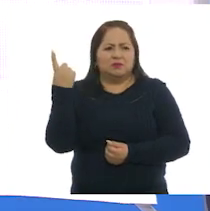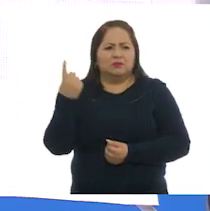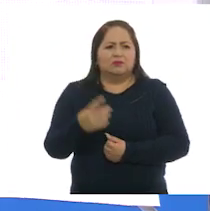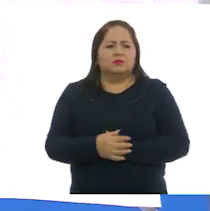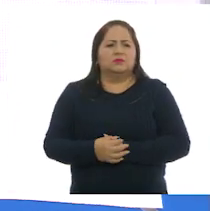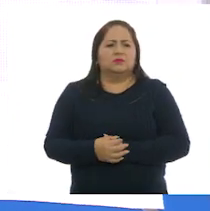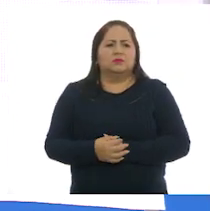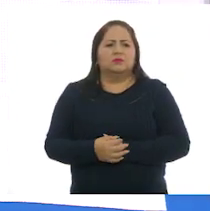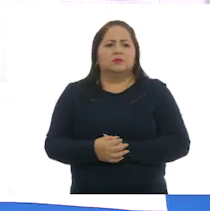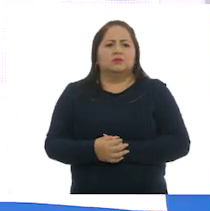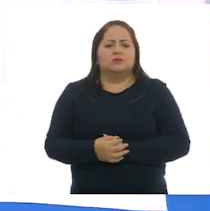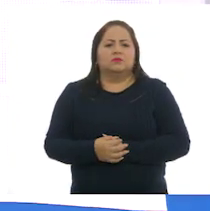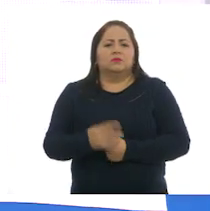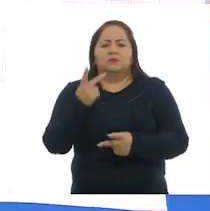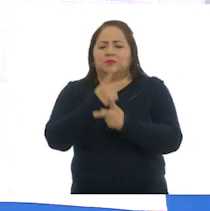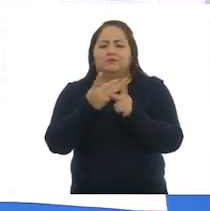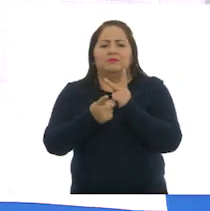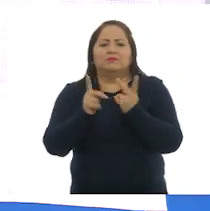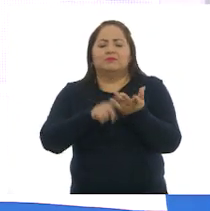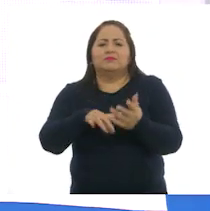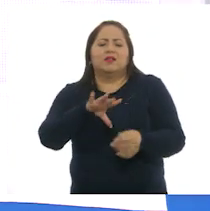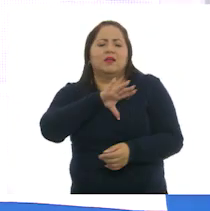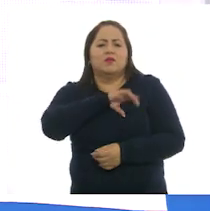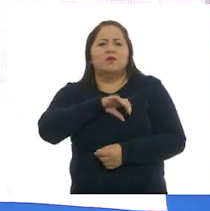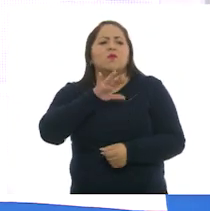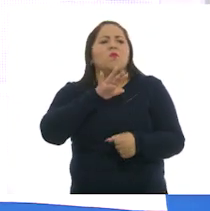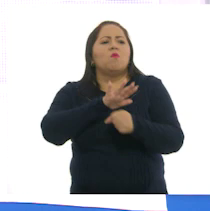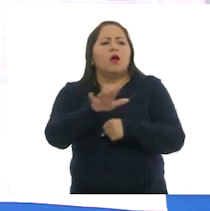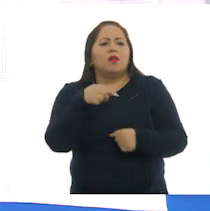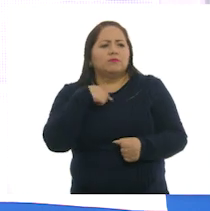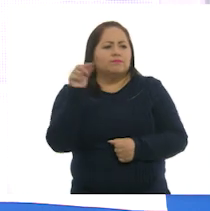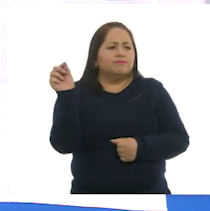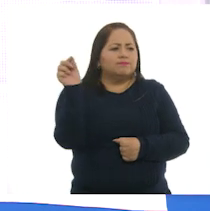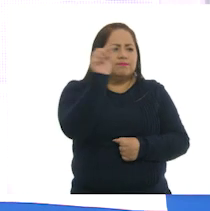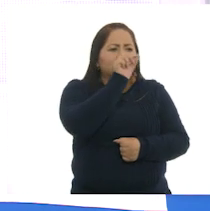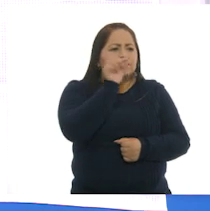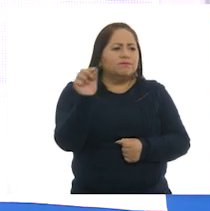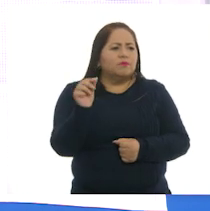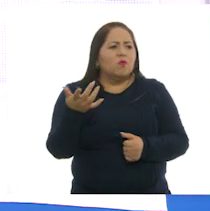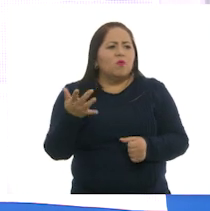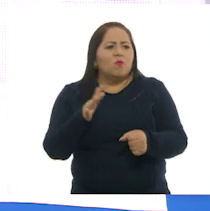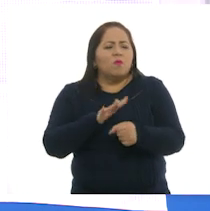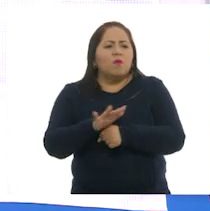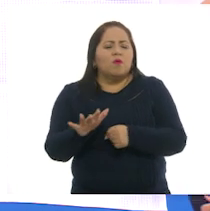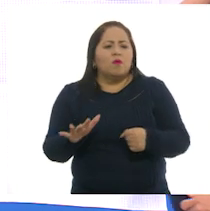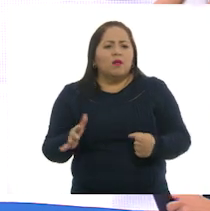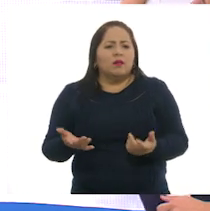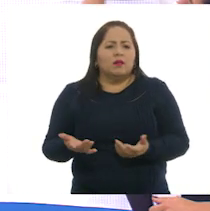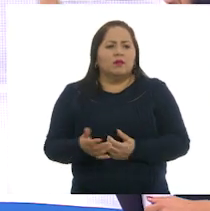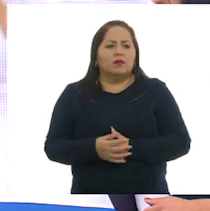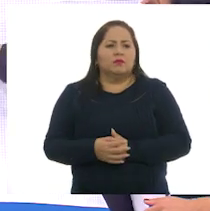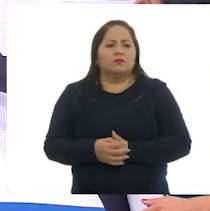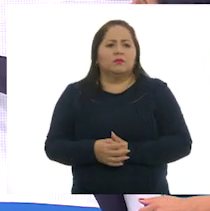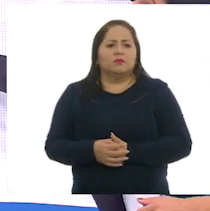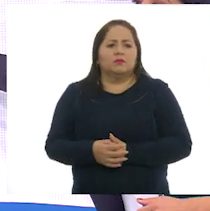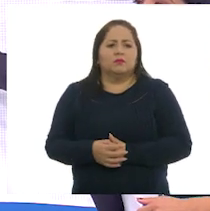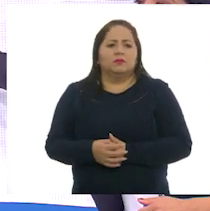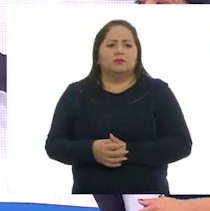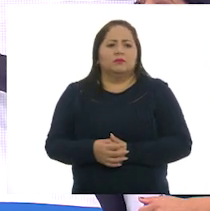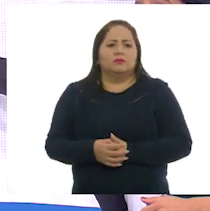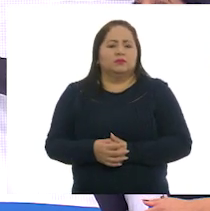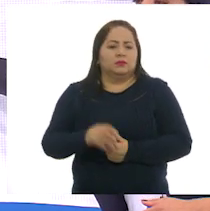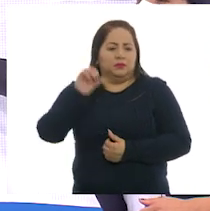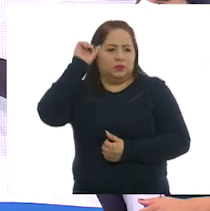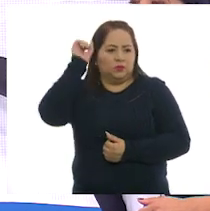Son de mis productos favoritos. ¿Con quién la unirías, Larisa? Con Sinaloa,